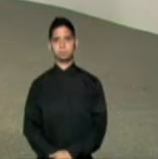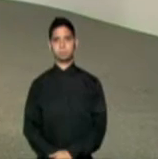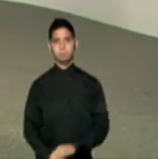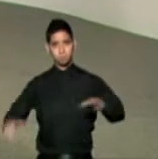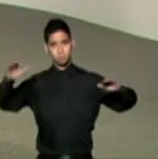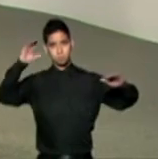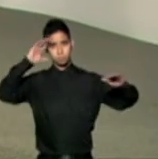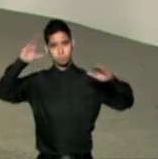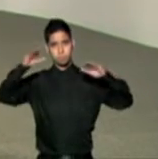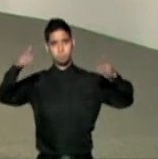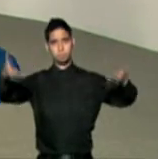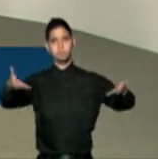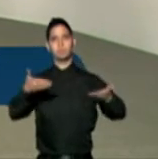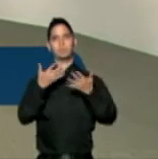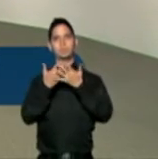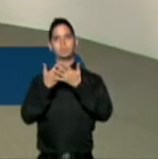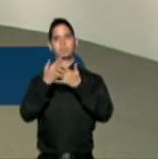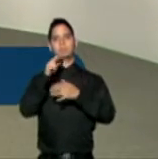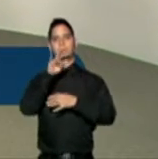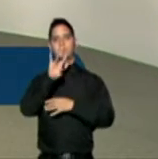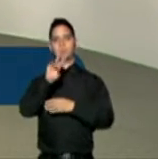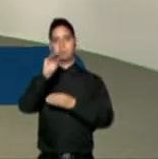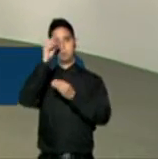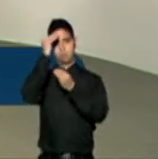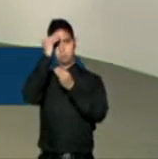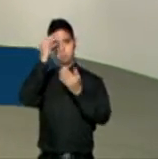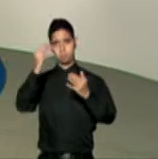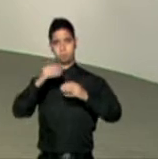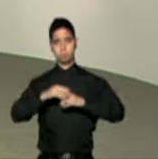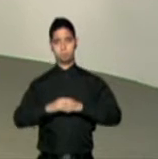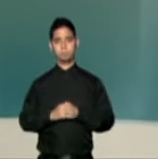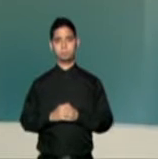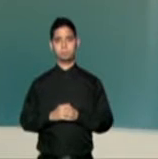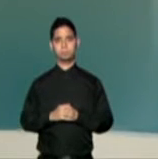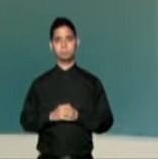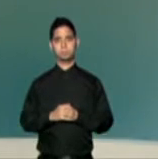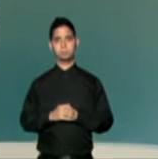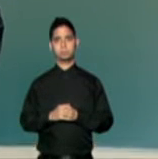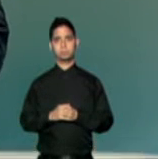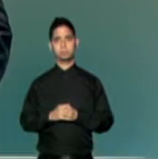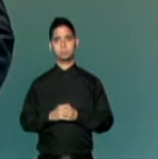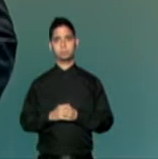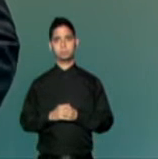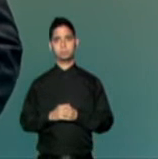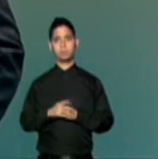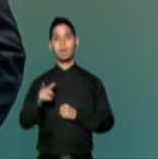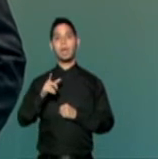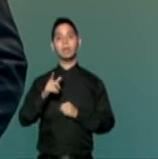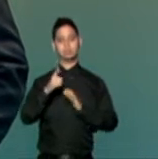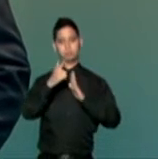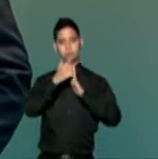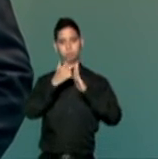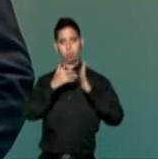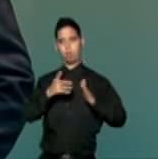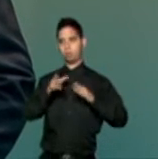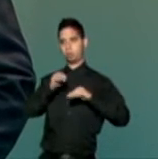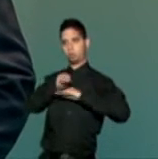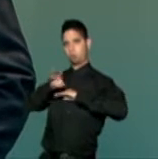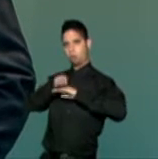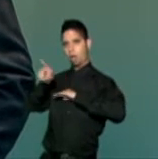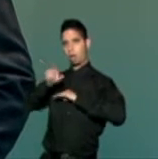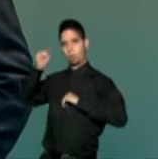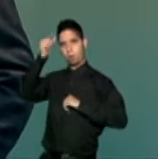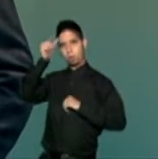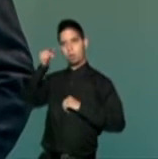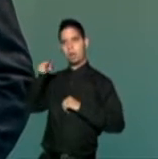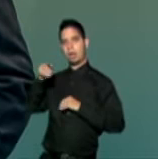Bienvenidos a Noticias 24-7, de inmediato pasamos a las informaciones. El asesor legal del gobernador Alfonso Orona reveló hoy